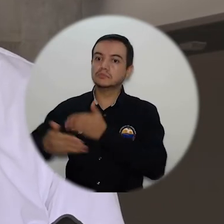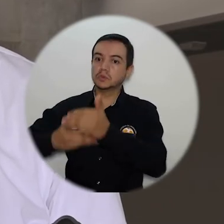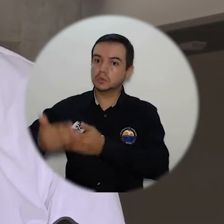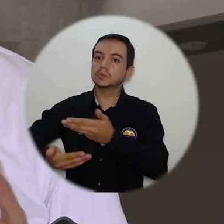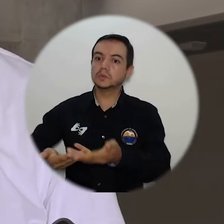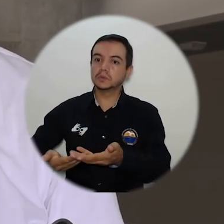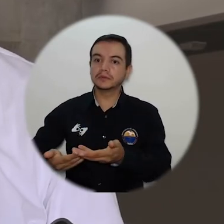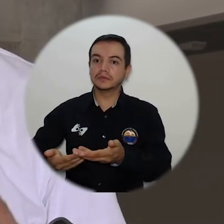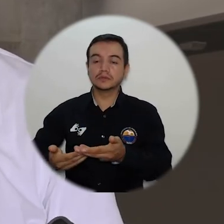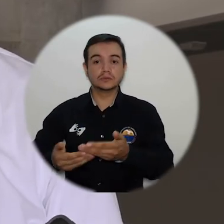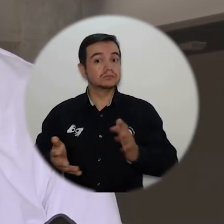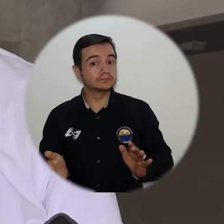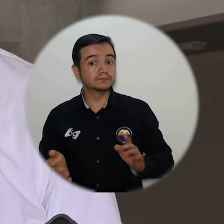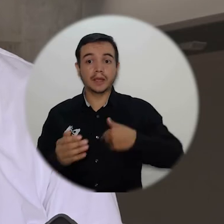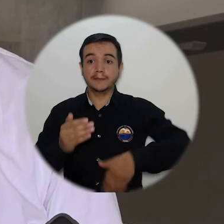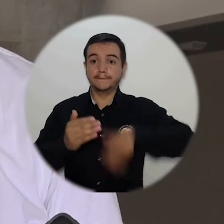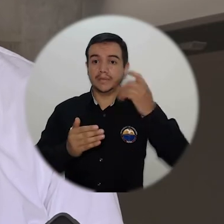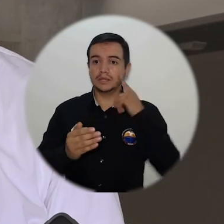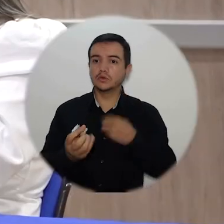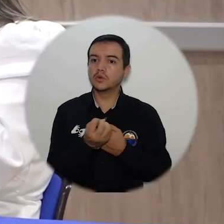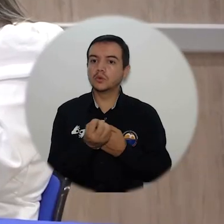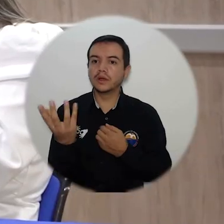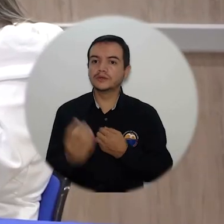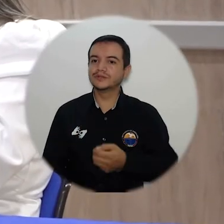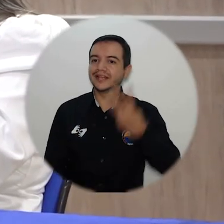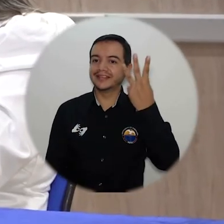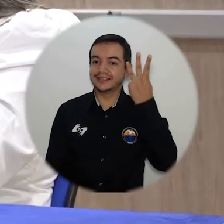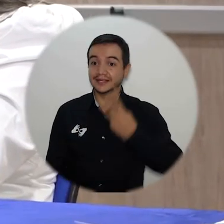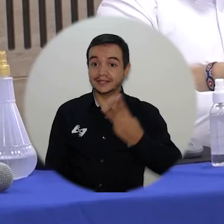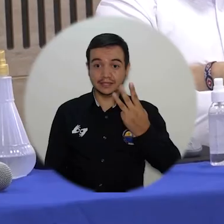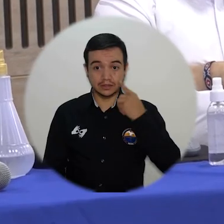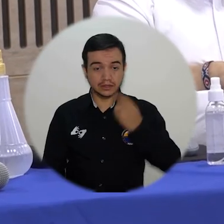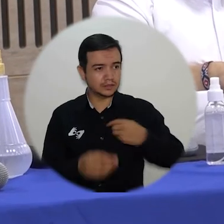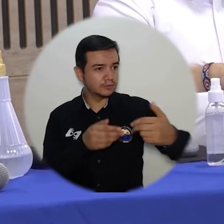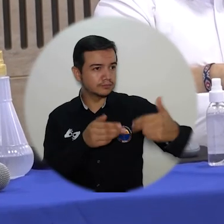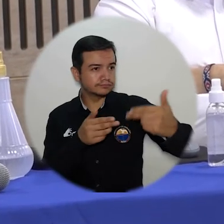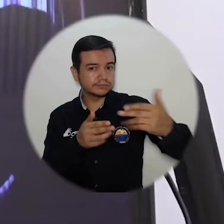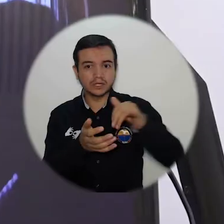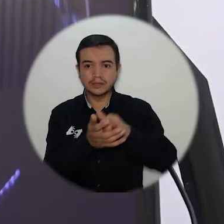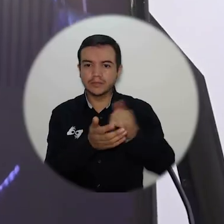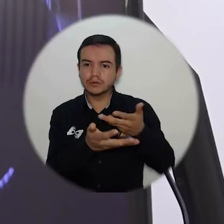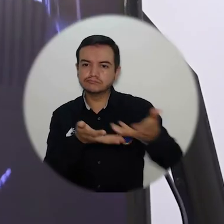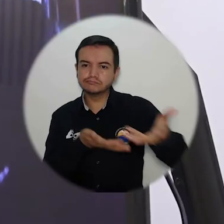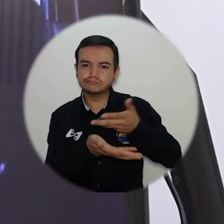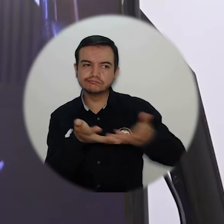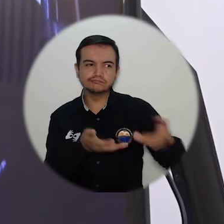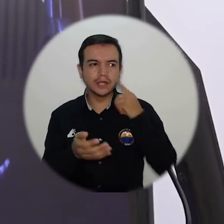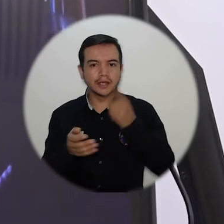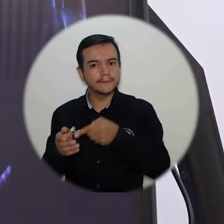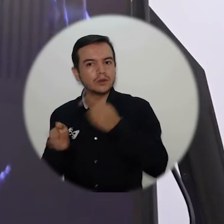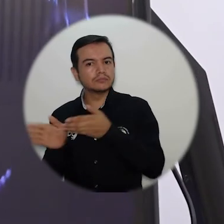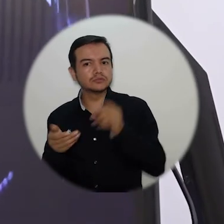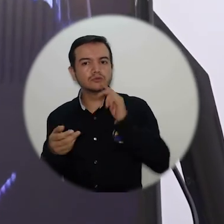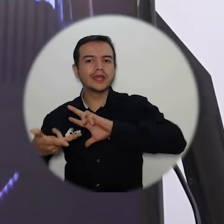personas expertas externas que también son académicos. La Comisión de Evaluadores que visitó Unimagdalena a través de medios digitales estuvo